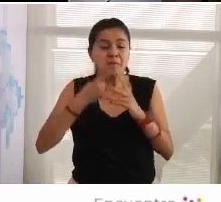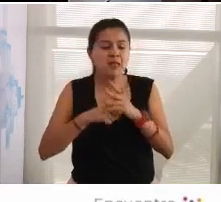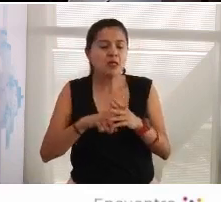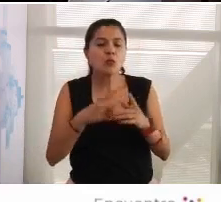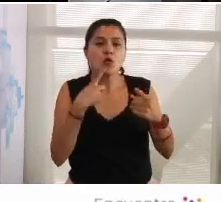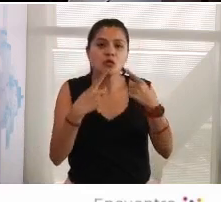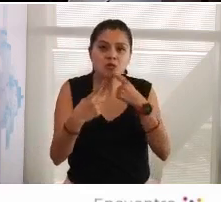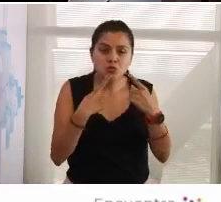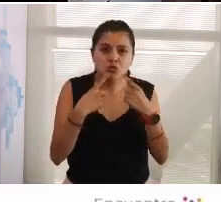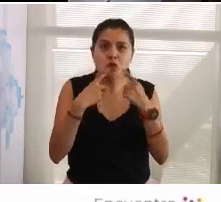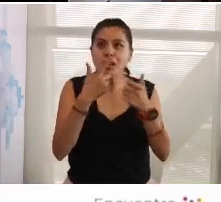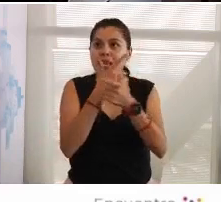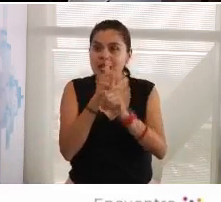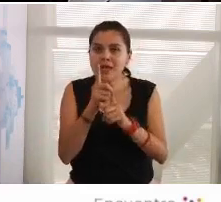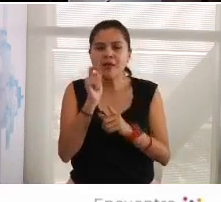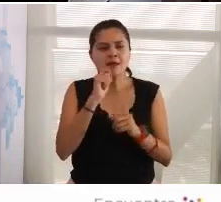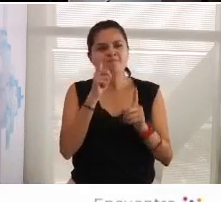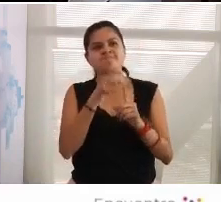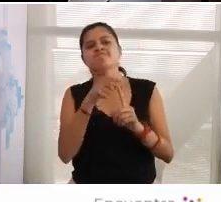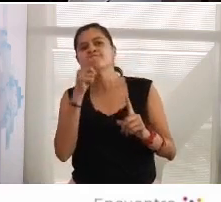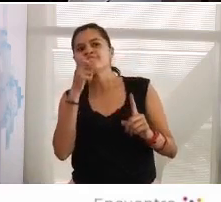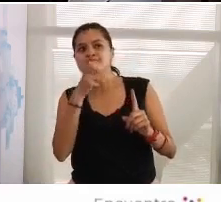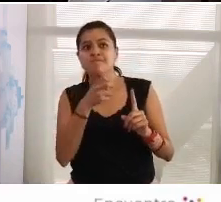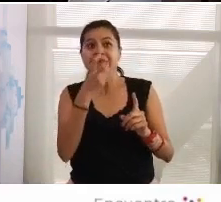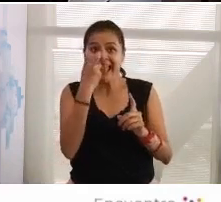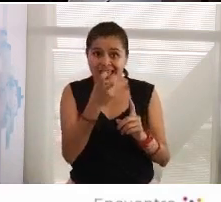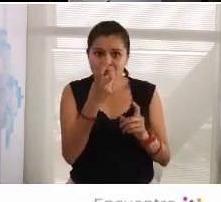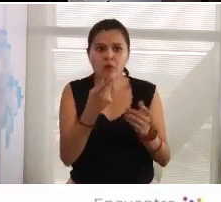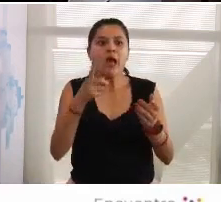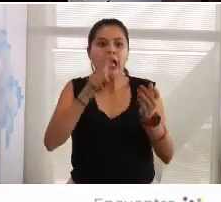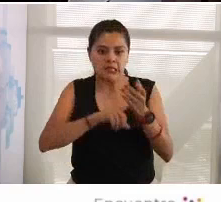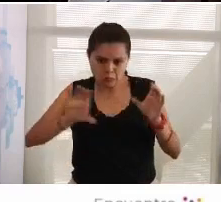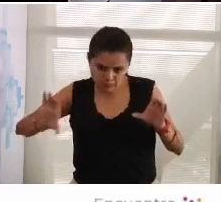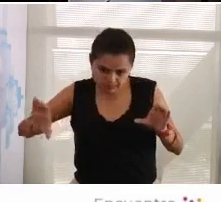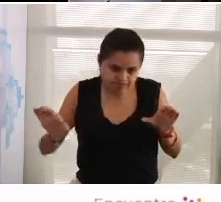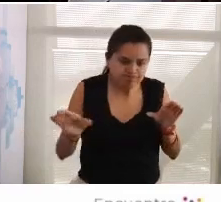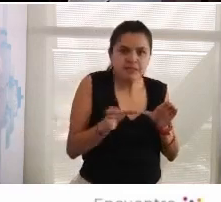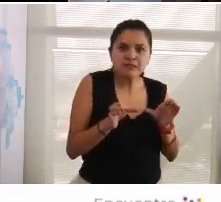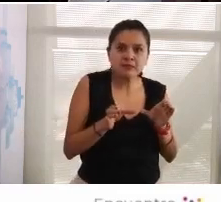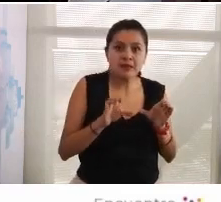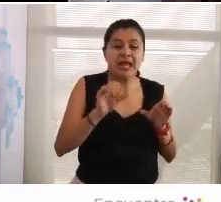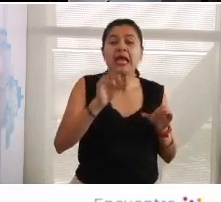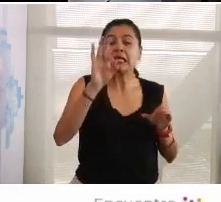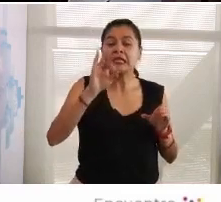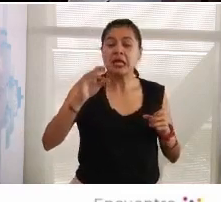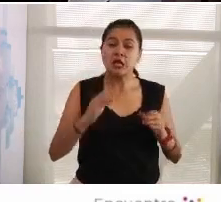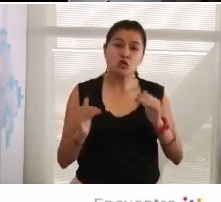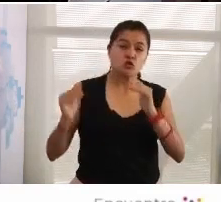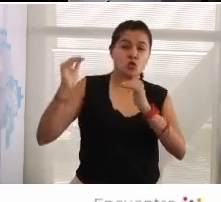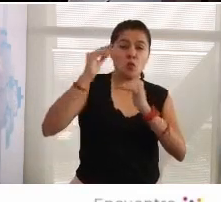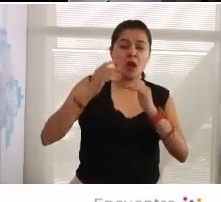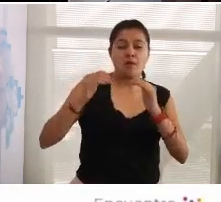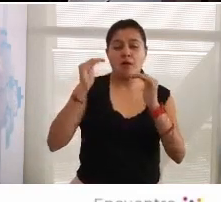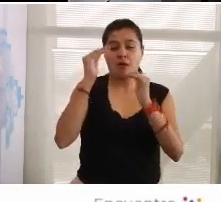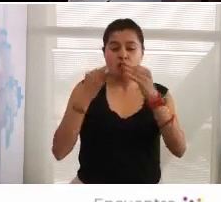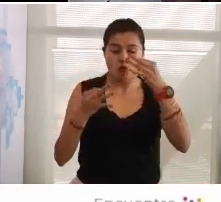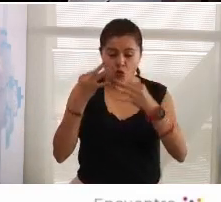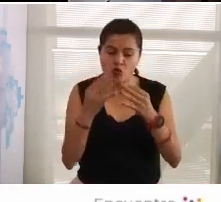eso es parte de la democracia. Si hay una suprema corte que puede tirar